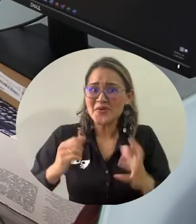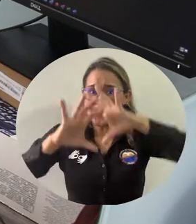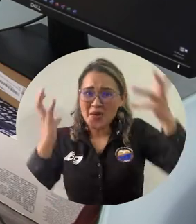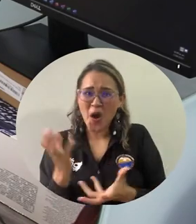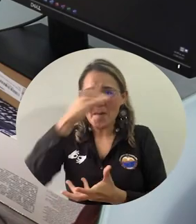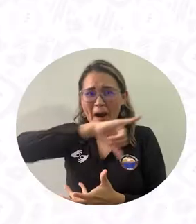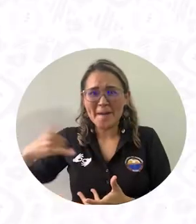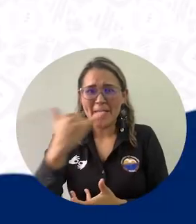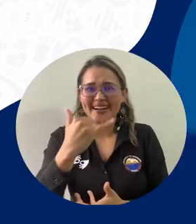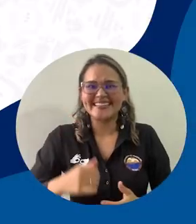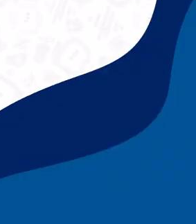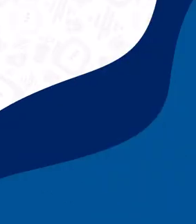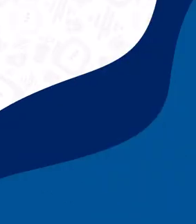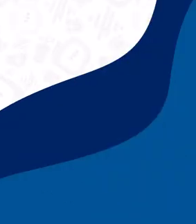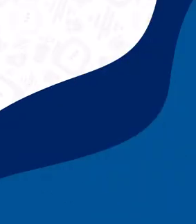distintas iniciativas.